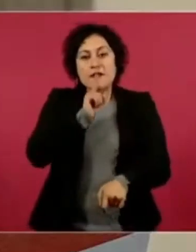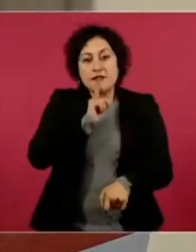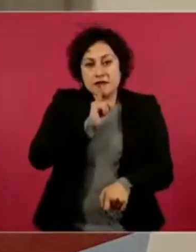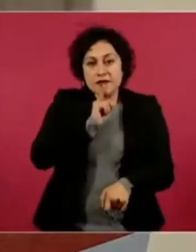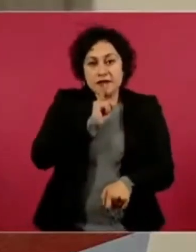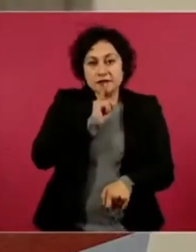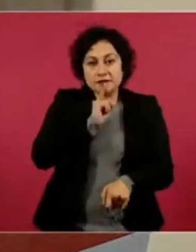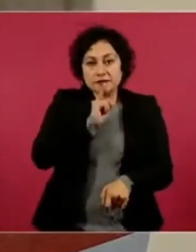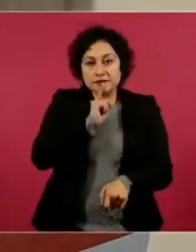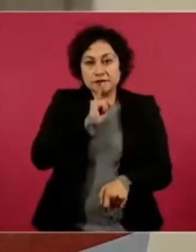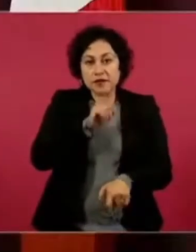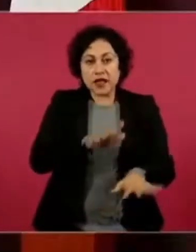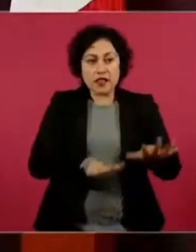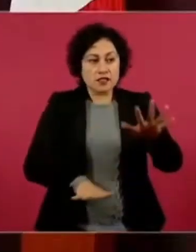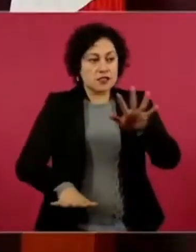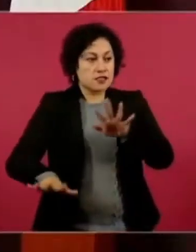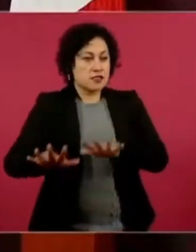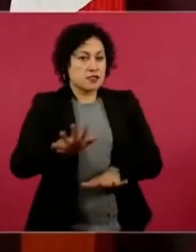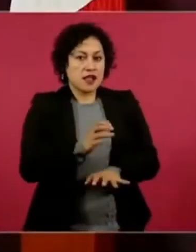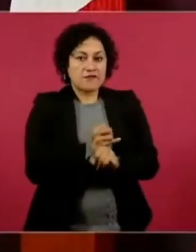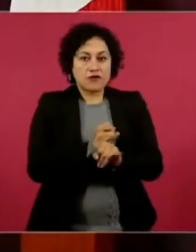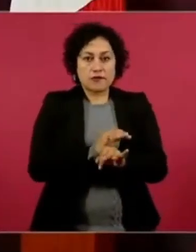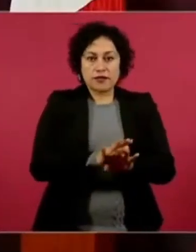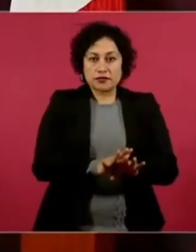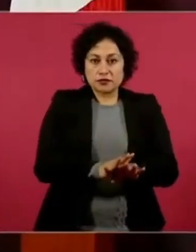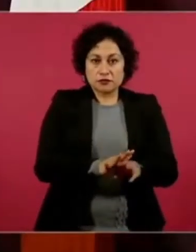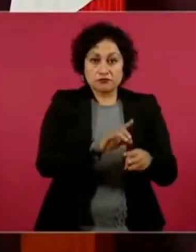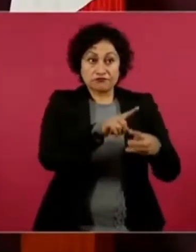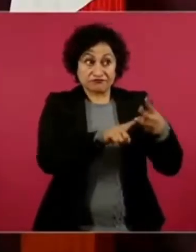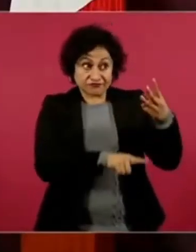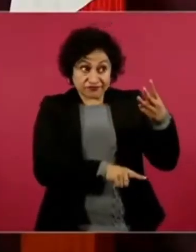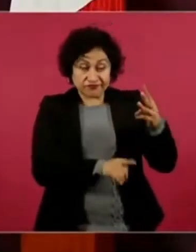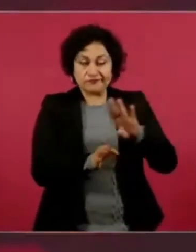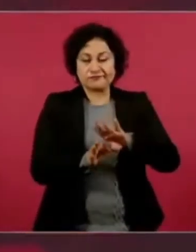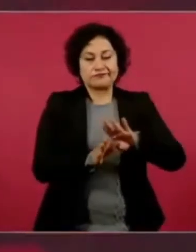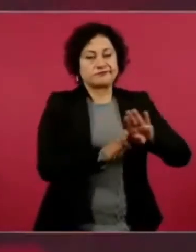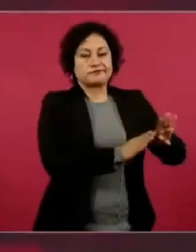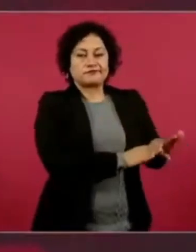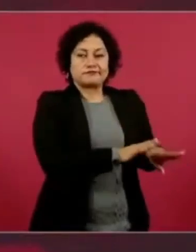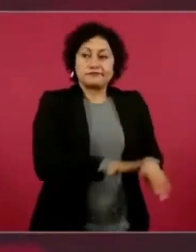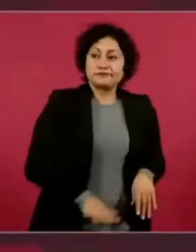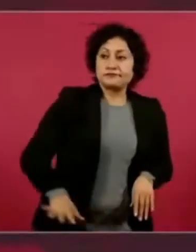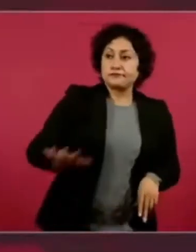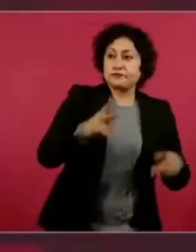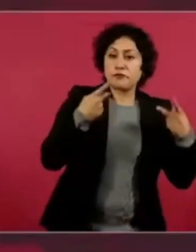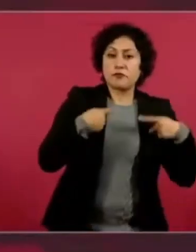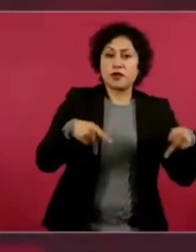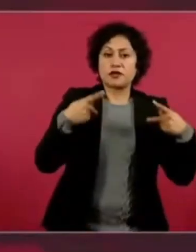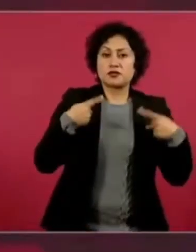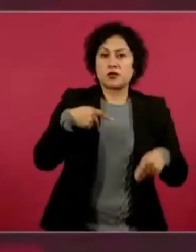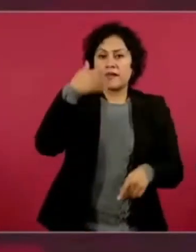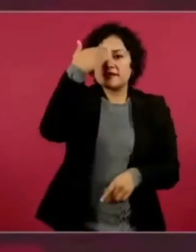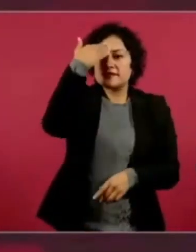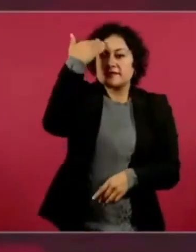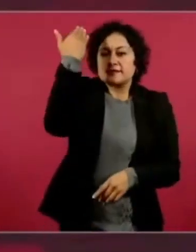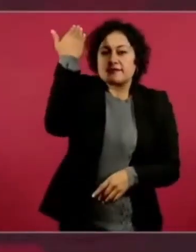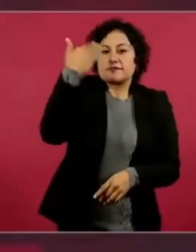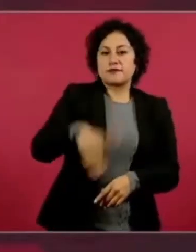manipulación, la gente está muy consciente,